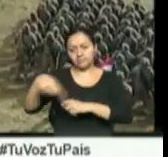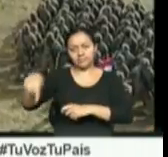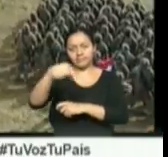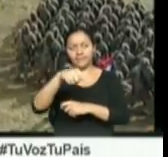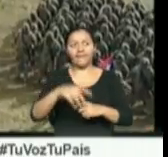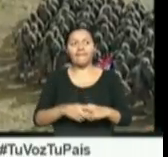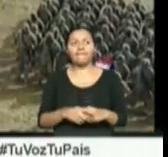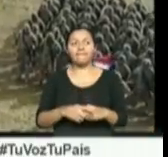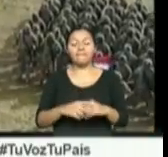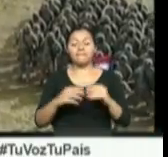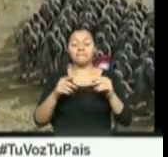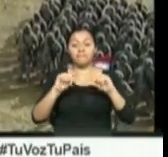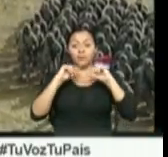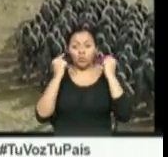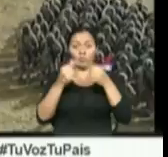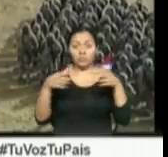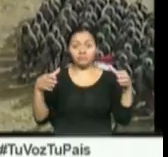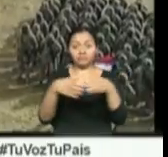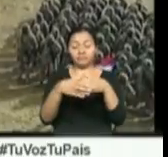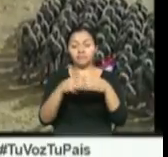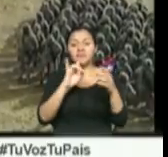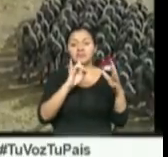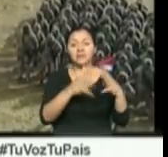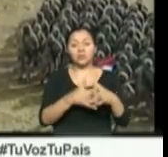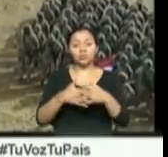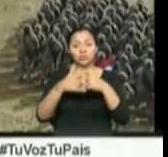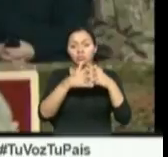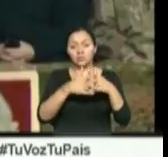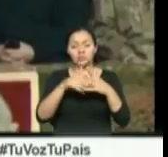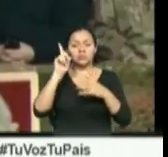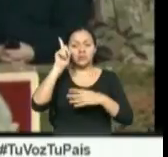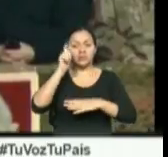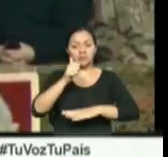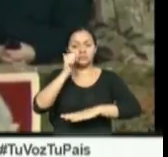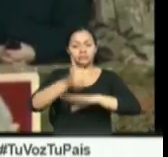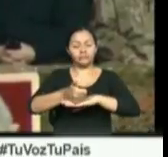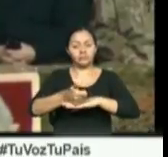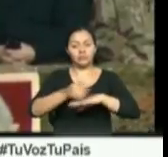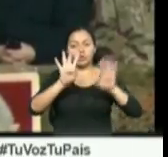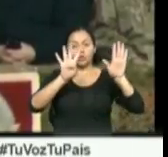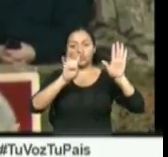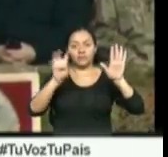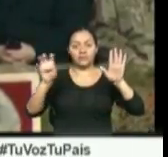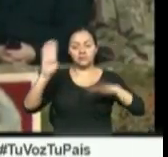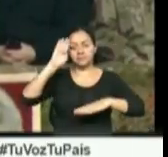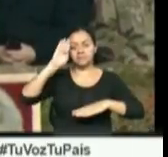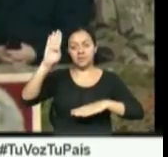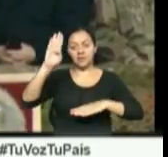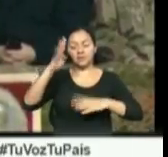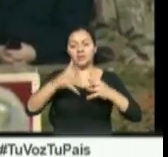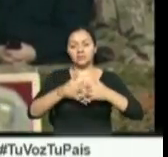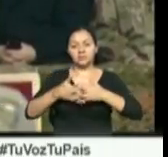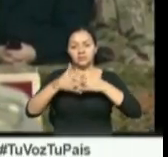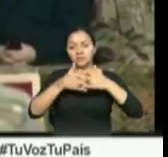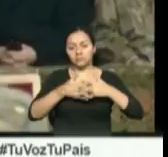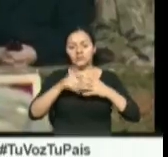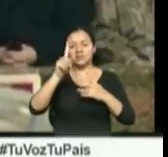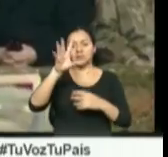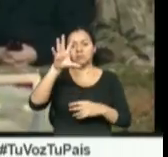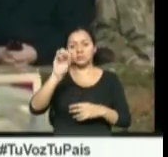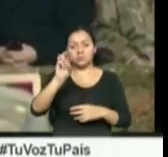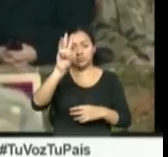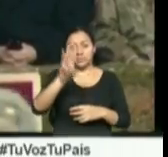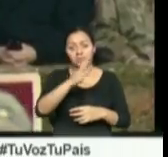El batallón liderado por Estados Unidos está compuesto por unos 900 militares estadounidenses, 150 británicos y